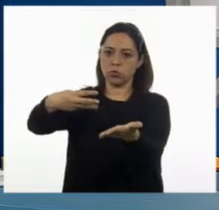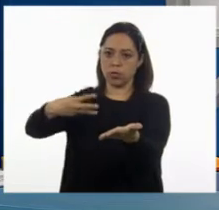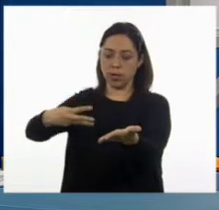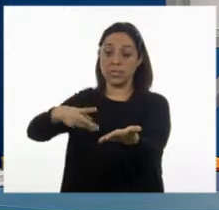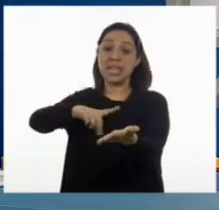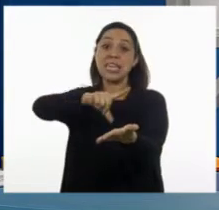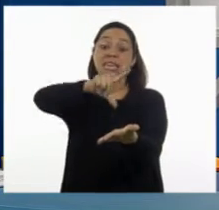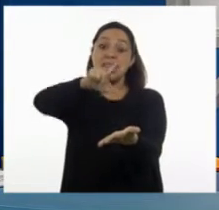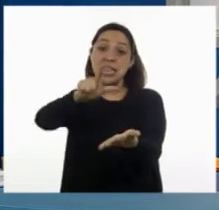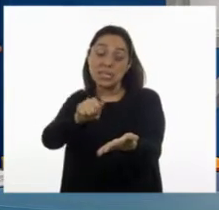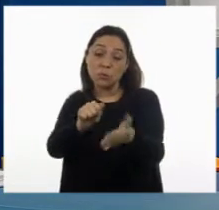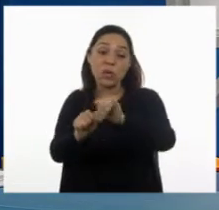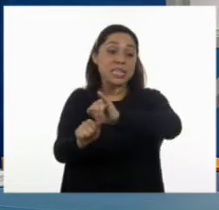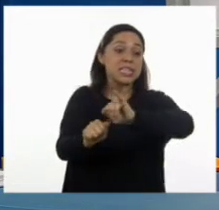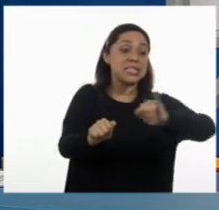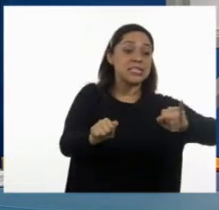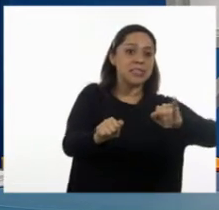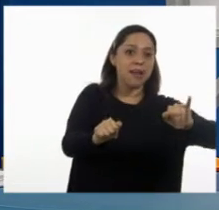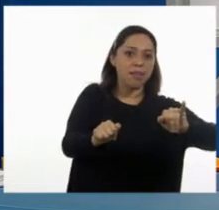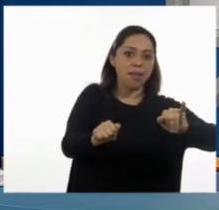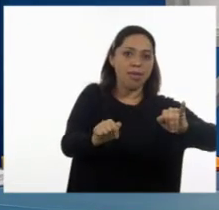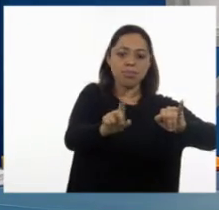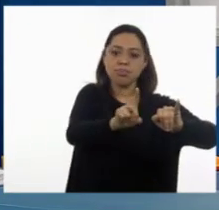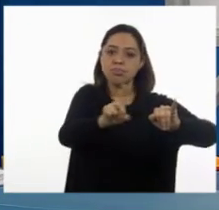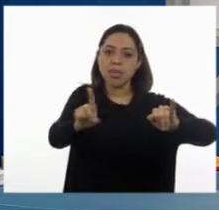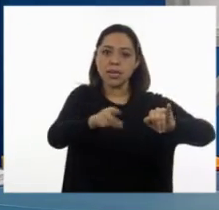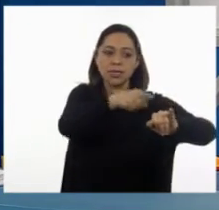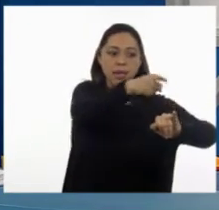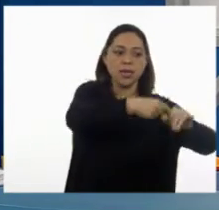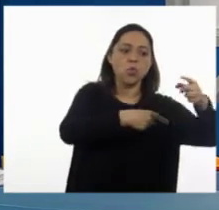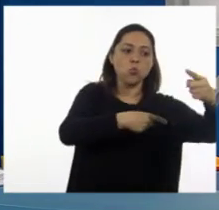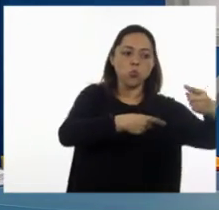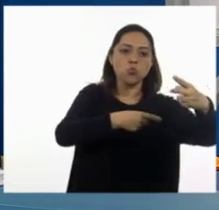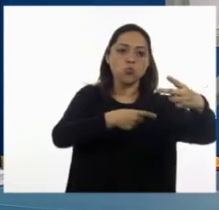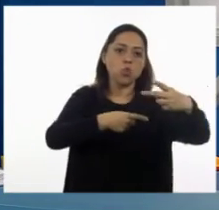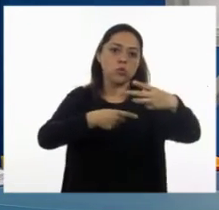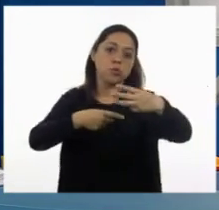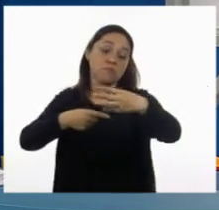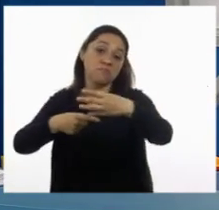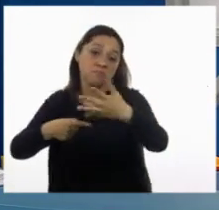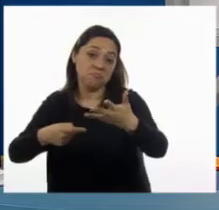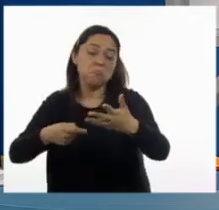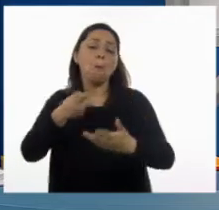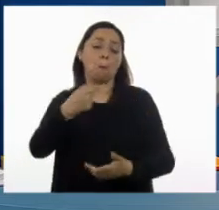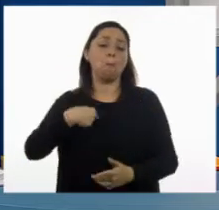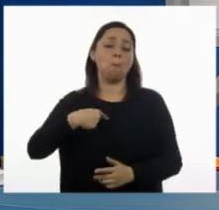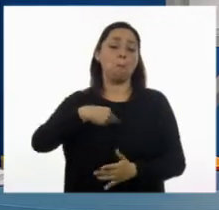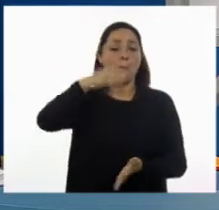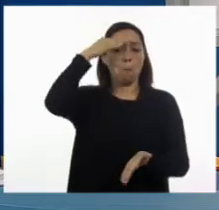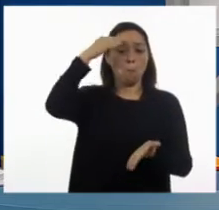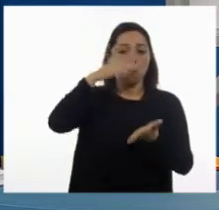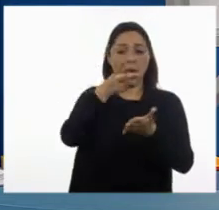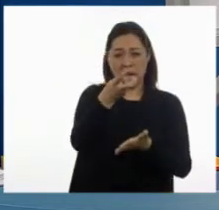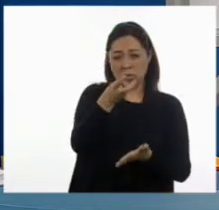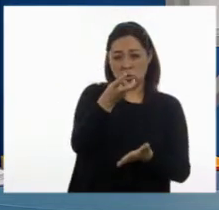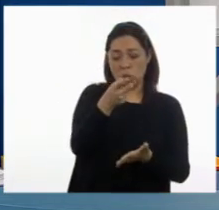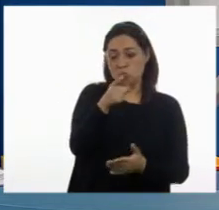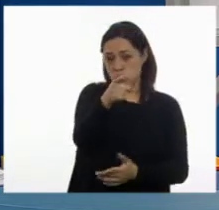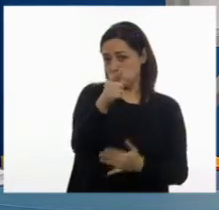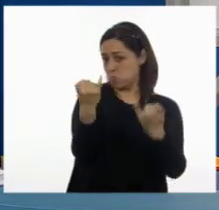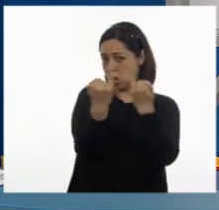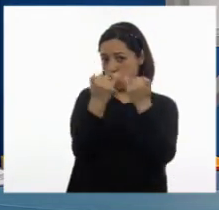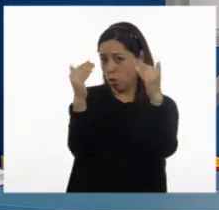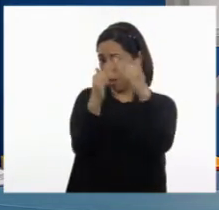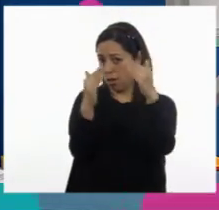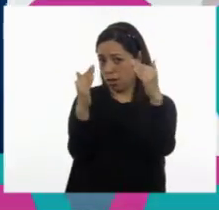Sí, a mí esa me parece una muy buena posibilidad que seguramente también los chicos ya la pensaron. Para estar seguras,